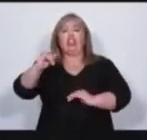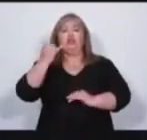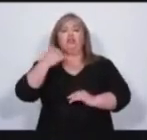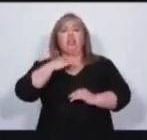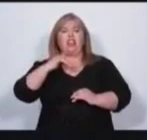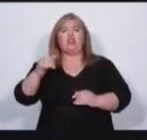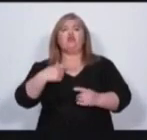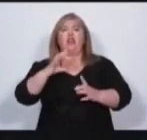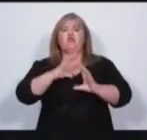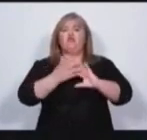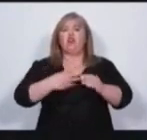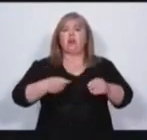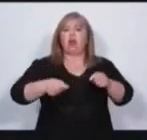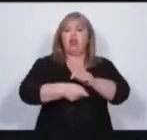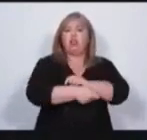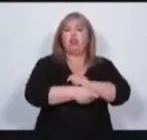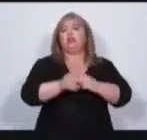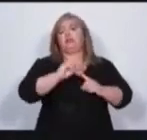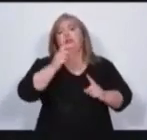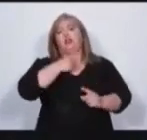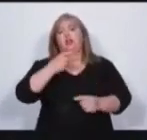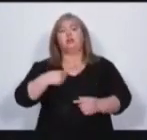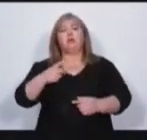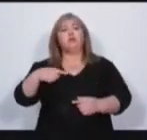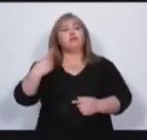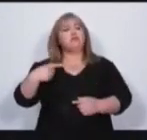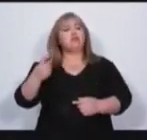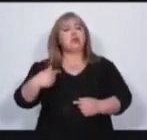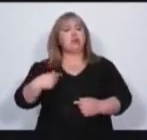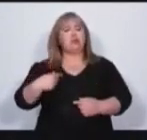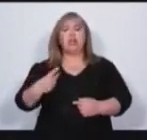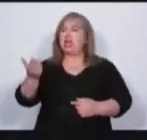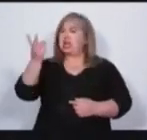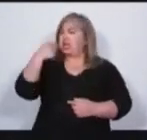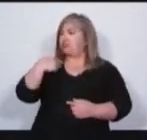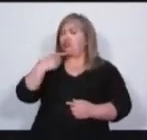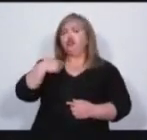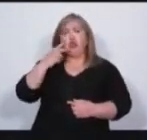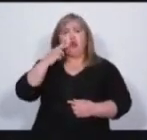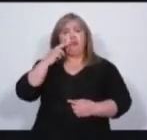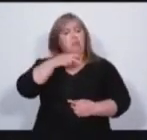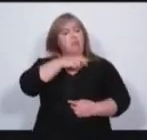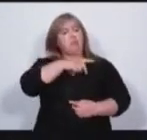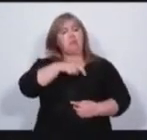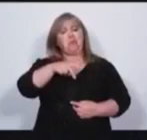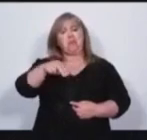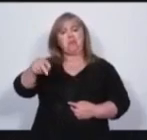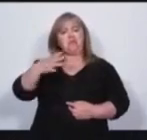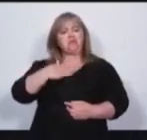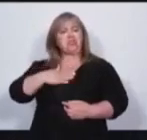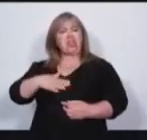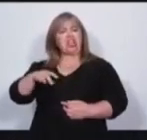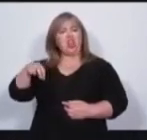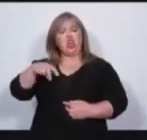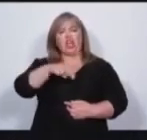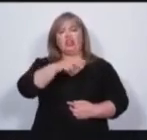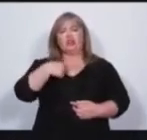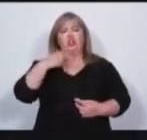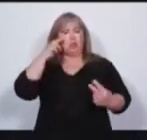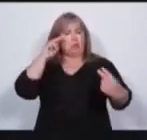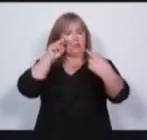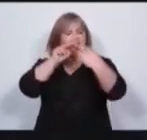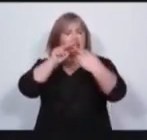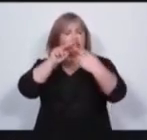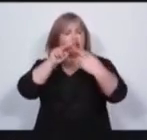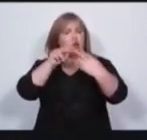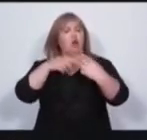justicia me ha dado la razón. Puedo caminar por la calle tranquilo y mirarlos a los ojos y decirles que para hablar de institucionalidad